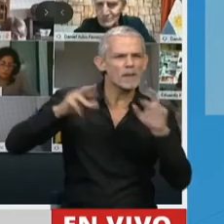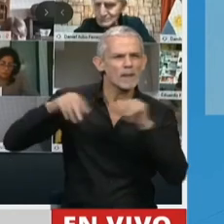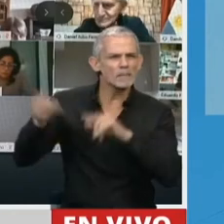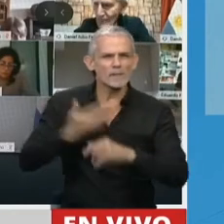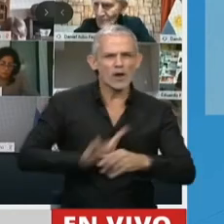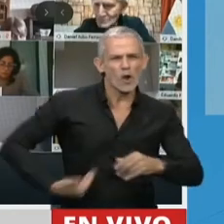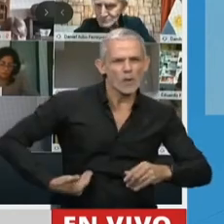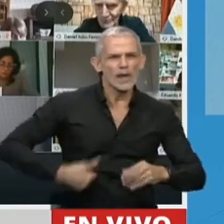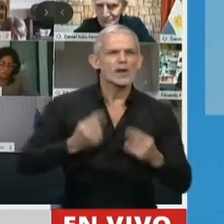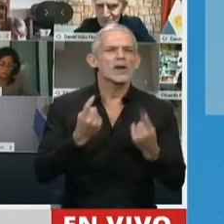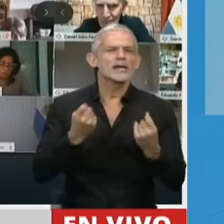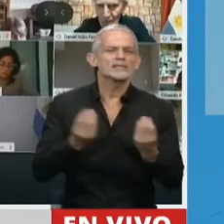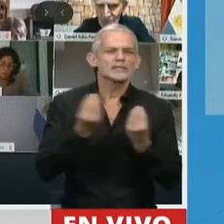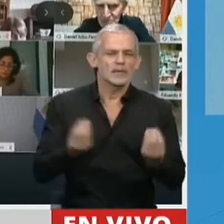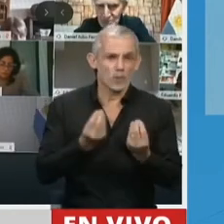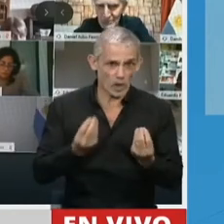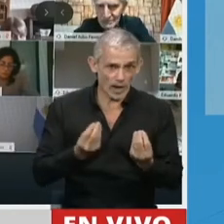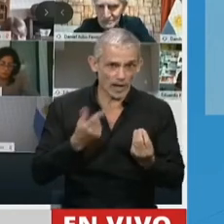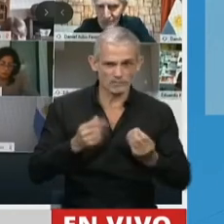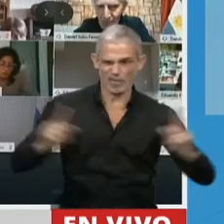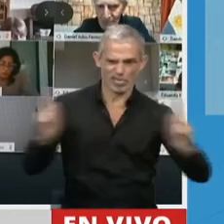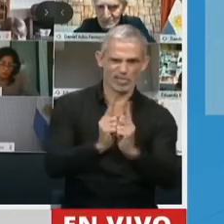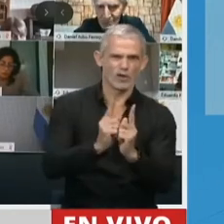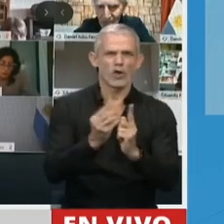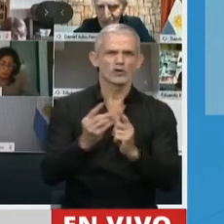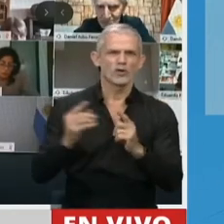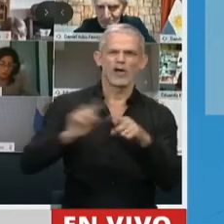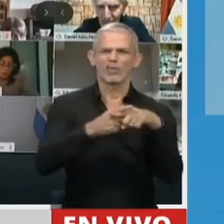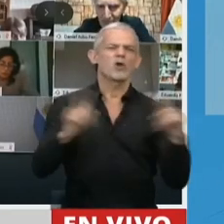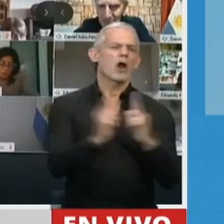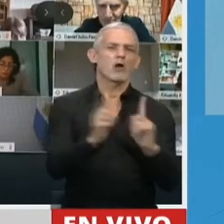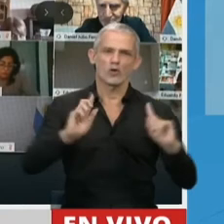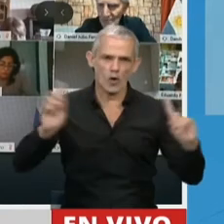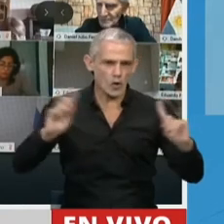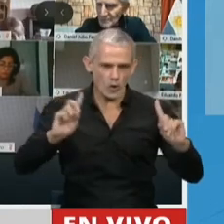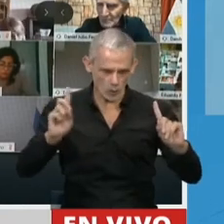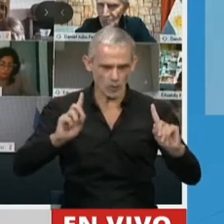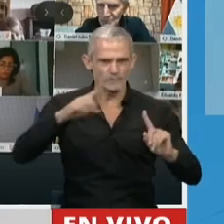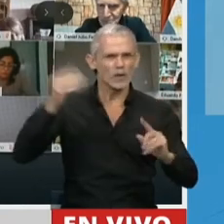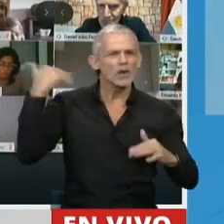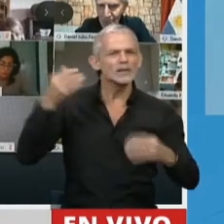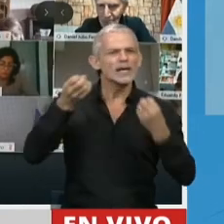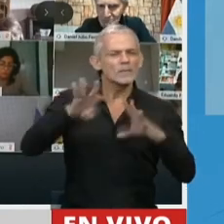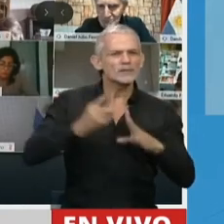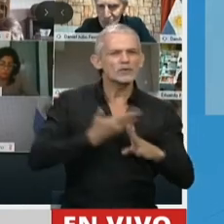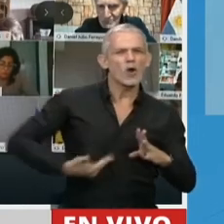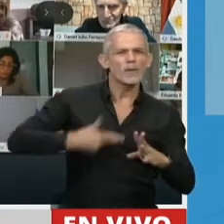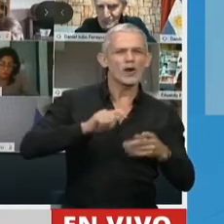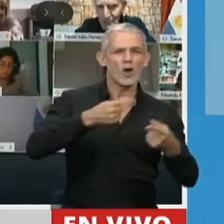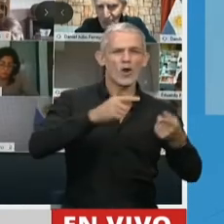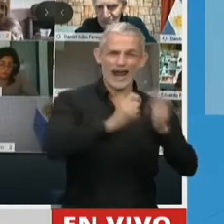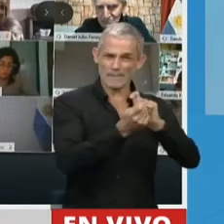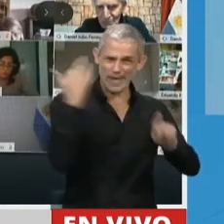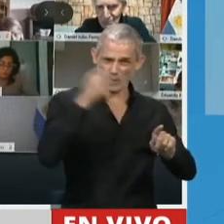necesitan que no simplifiquemos las discusiones. Cuando empezó el gobierno de Cambiemos,